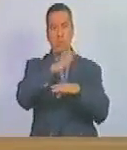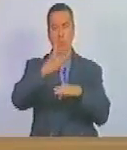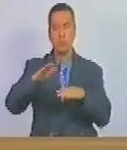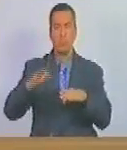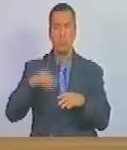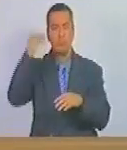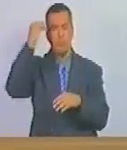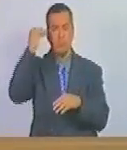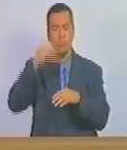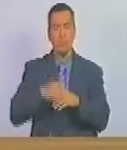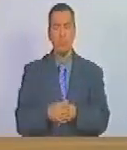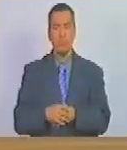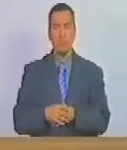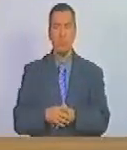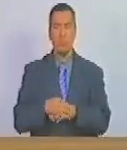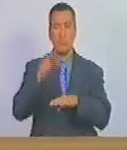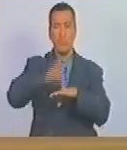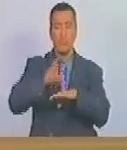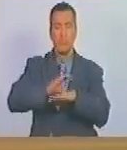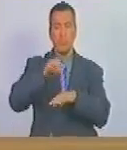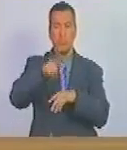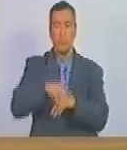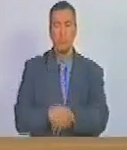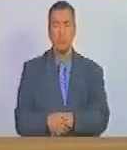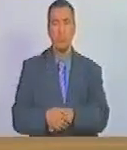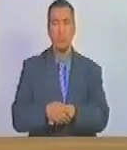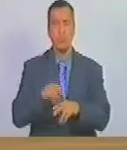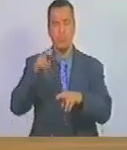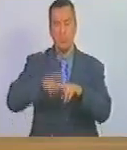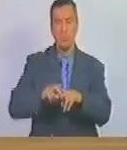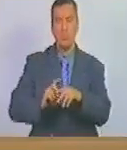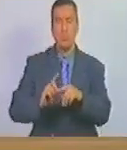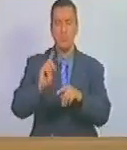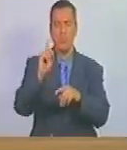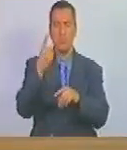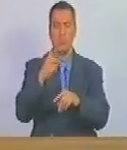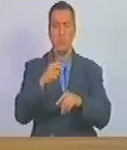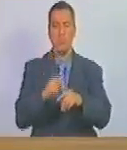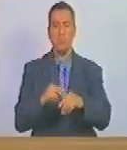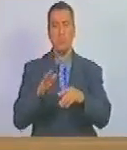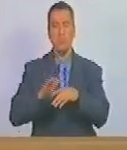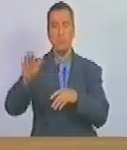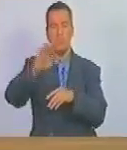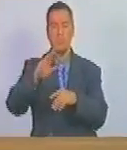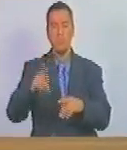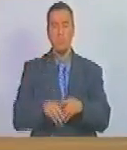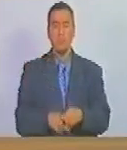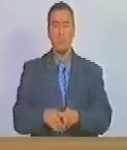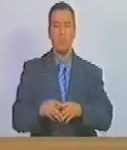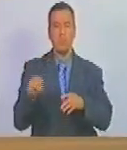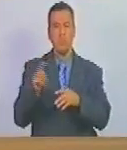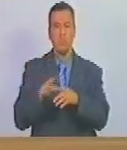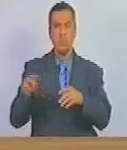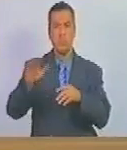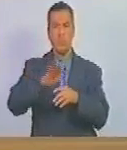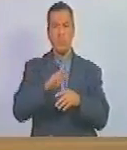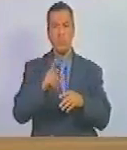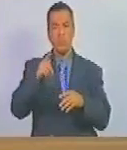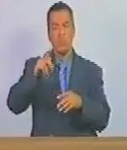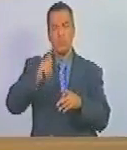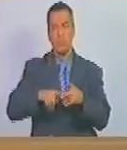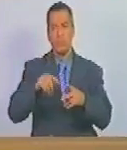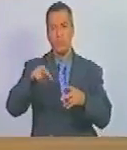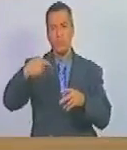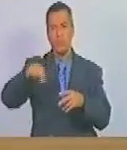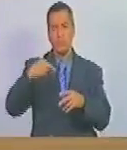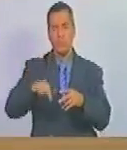considerando la ciudad de Caracas es el asiento principal del pulmón vegetal el guaray de arrepano símbolo